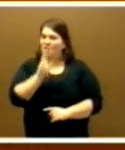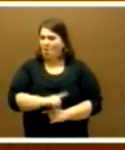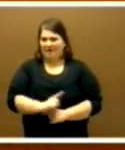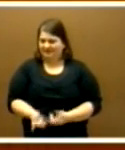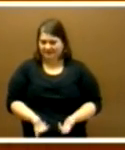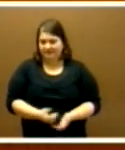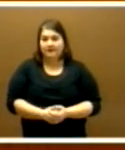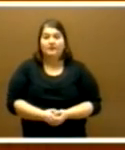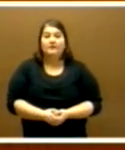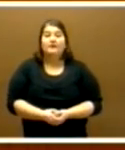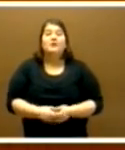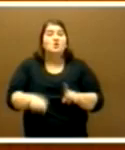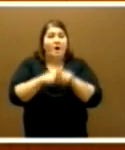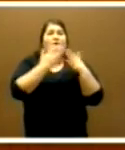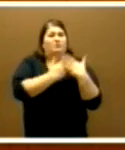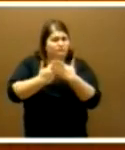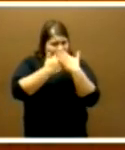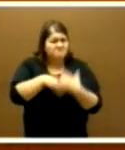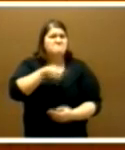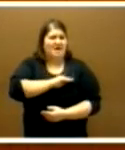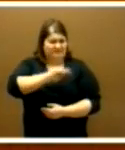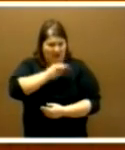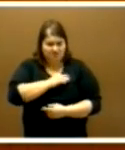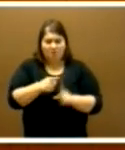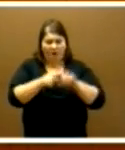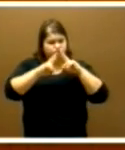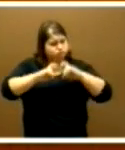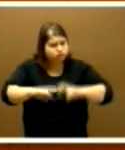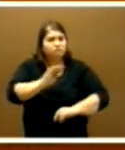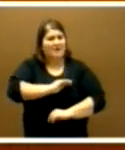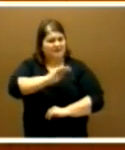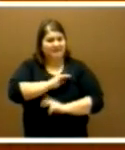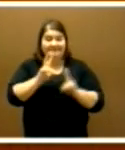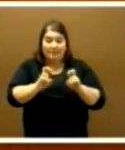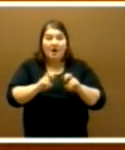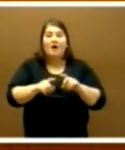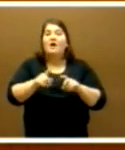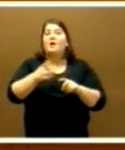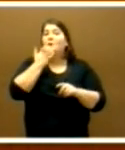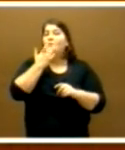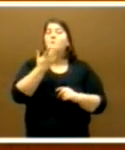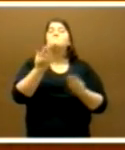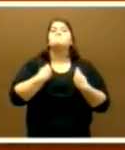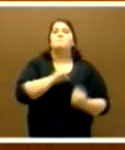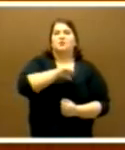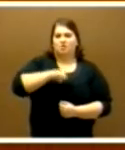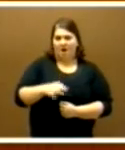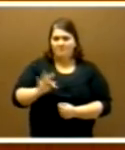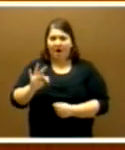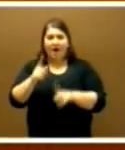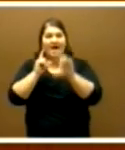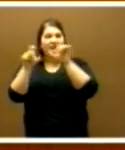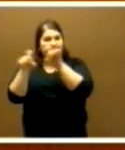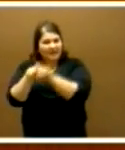Hay ya suficientes estudios e investigaciones sobre los amplios beneficios que tanto para la vida personal como para las